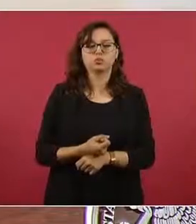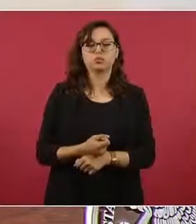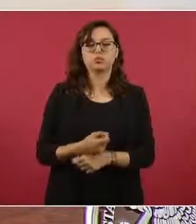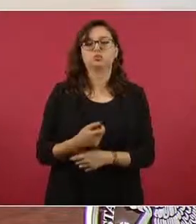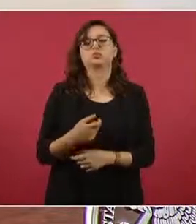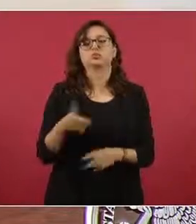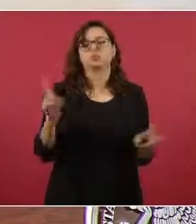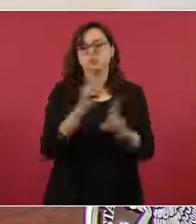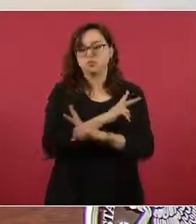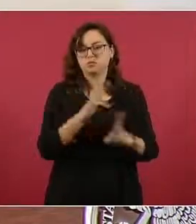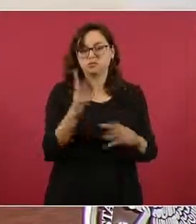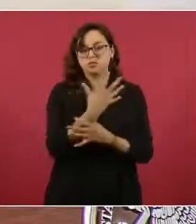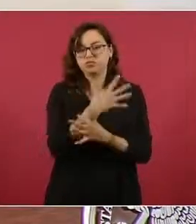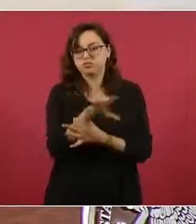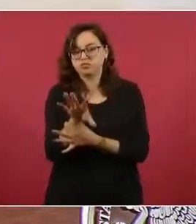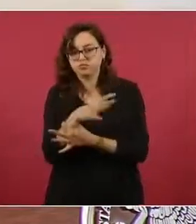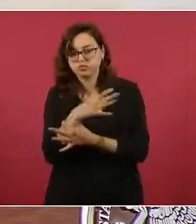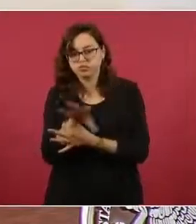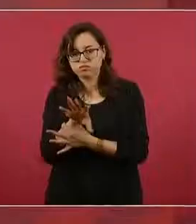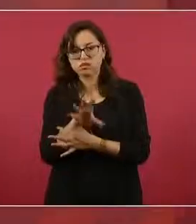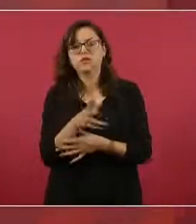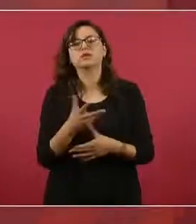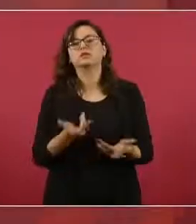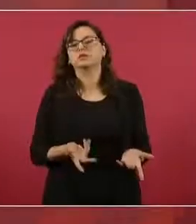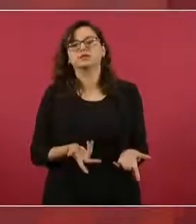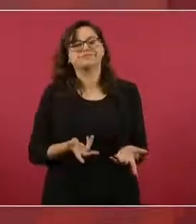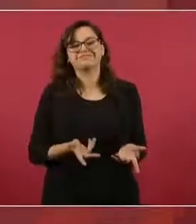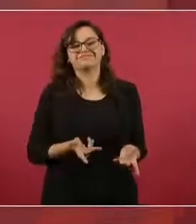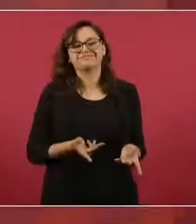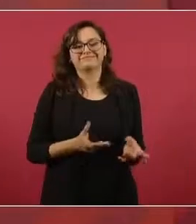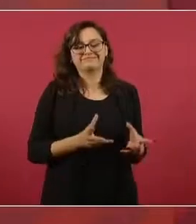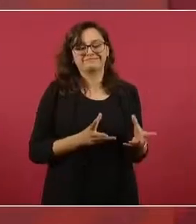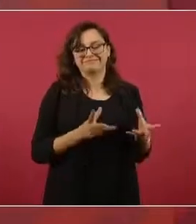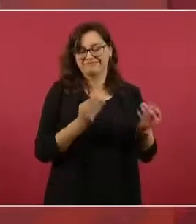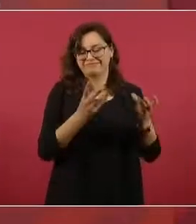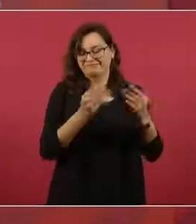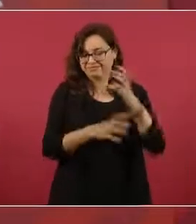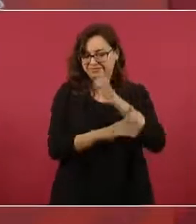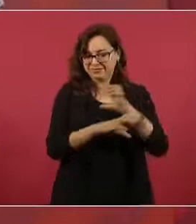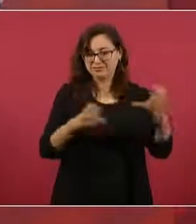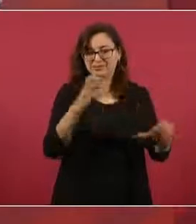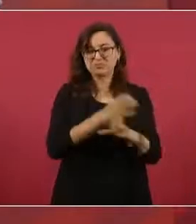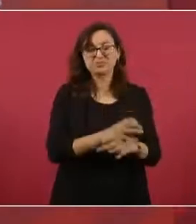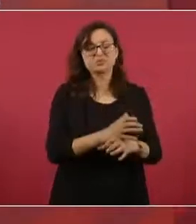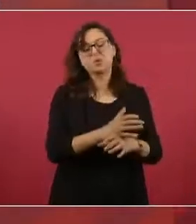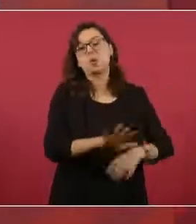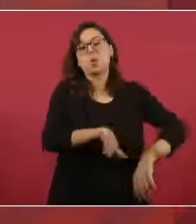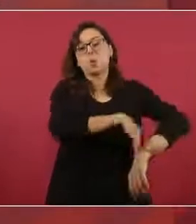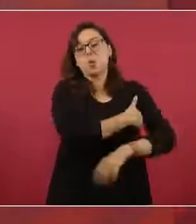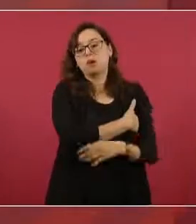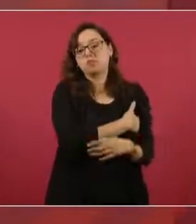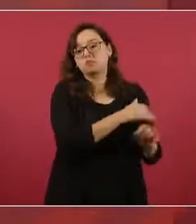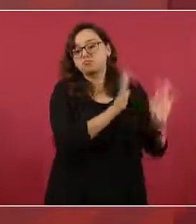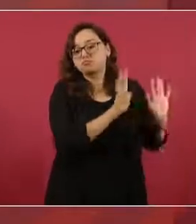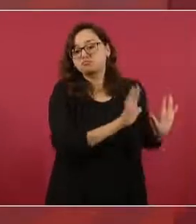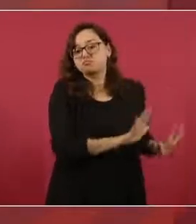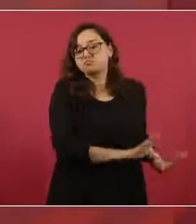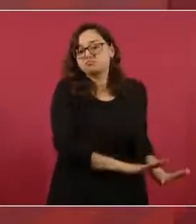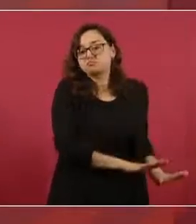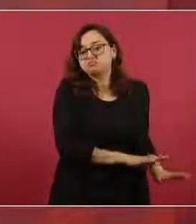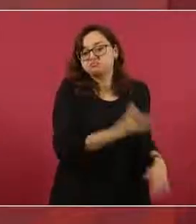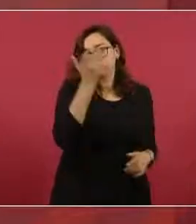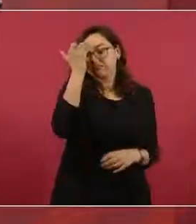ventiladores, de todo, de todo, se echaba a perder o se lo robaban.